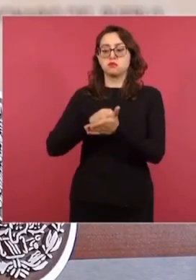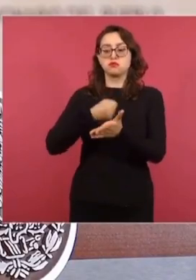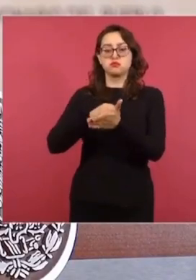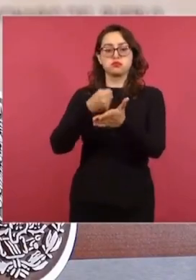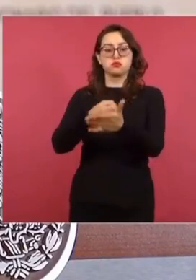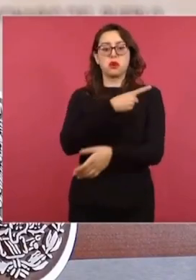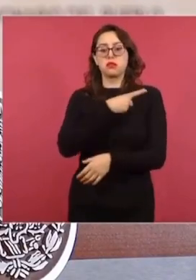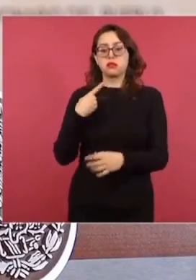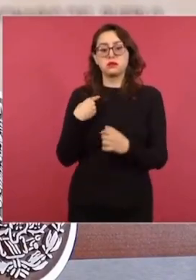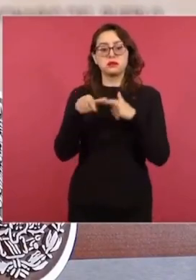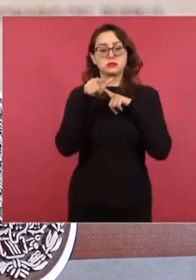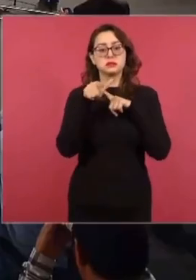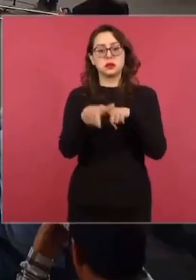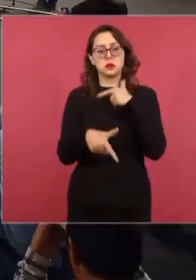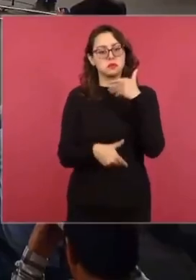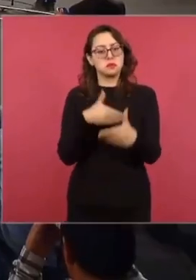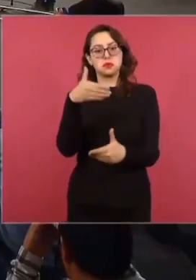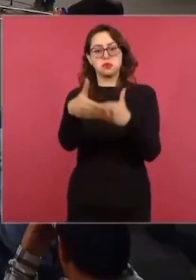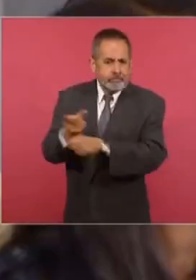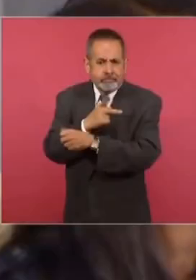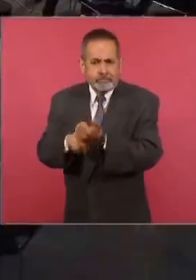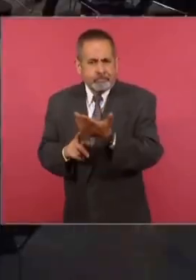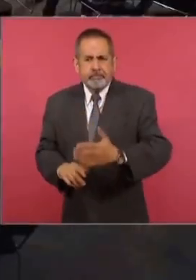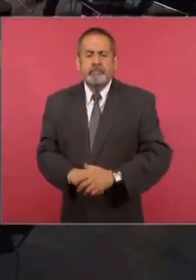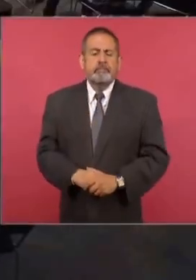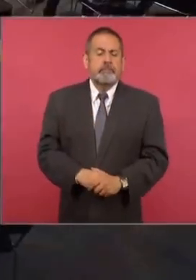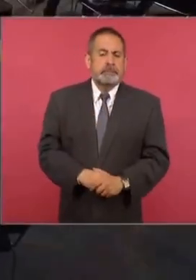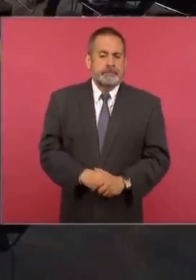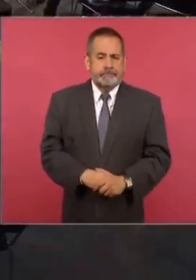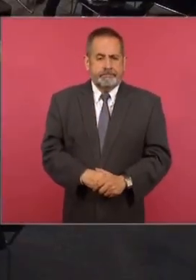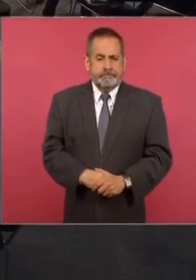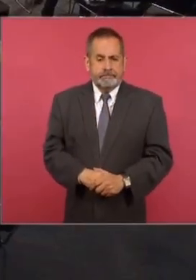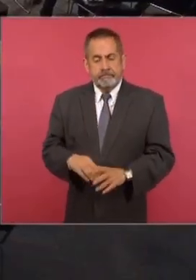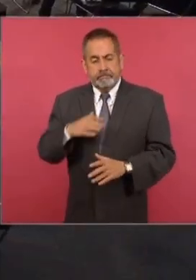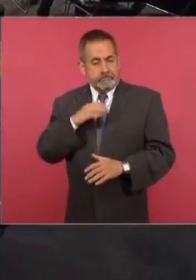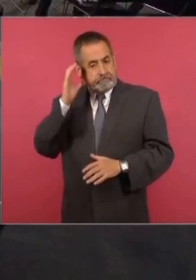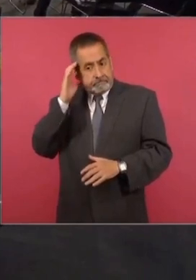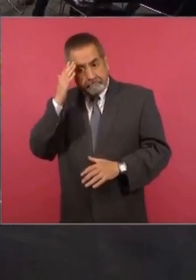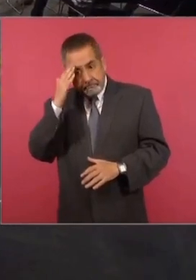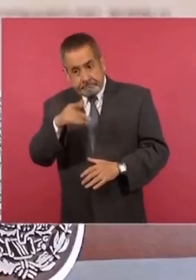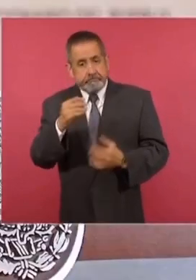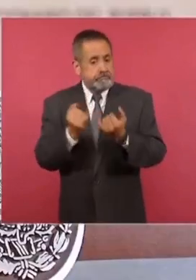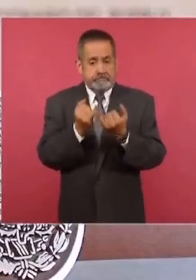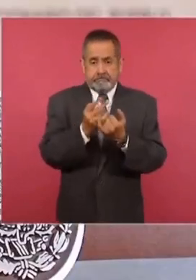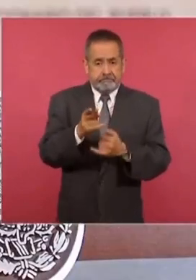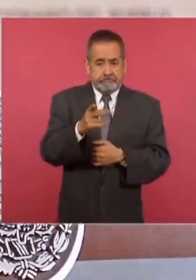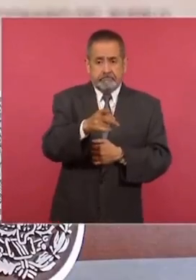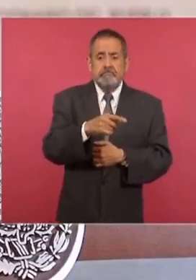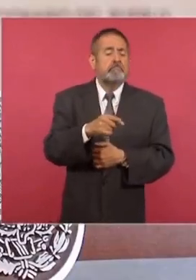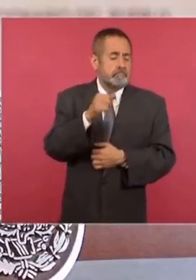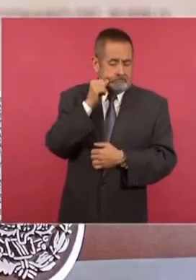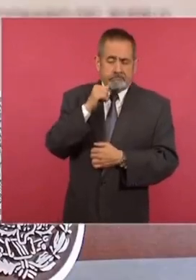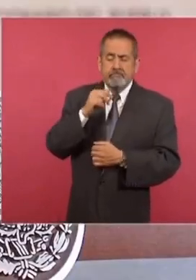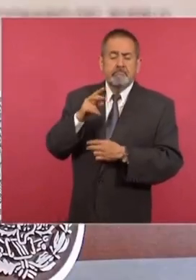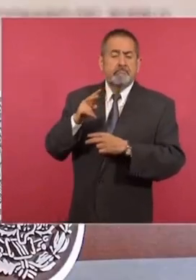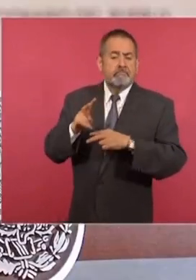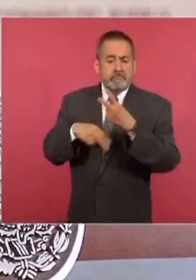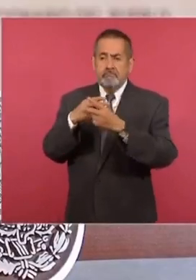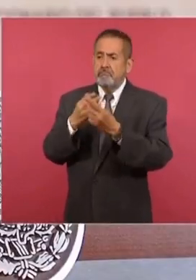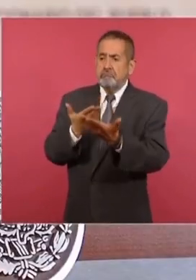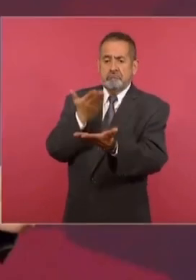que nunca ha habido todo un proceso de revolución de las conciencias. Bueno, lo que conocemos, al igual que ustedes, que se presentó este